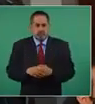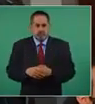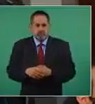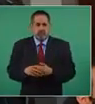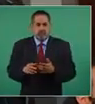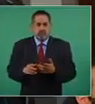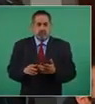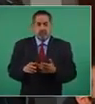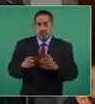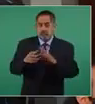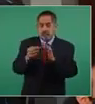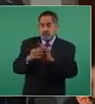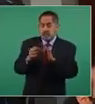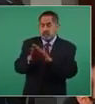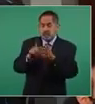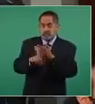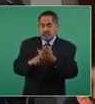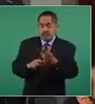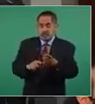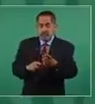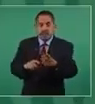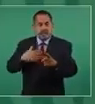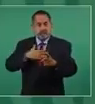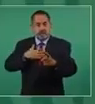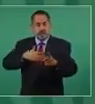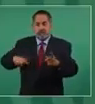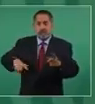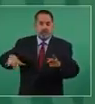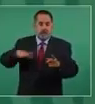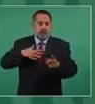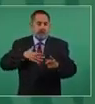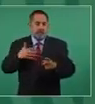eso. O sea, yo estoy hablando de la ecuación del Estado.